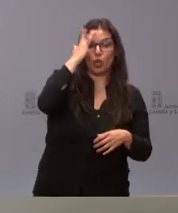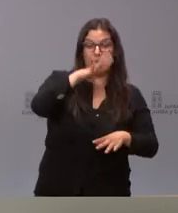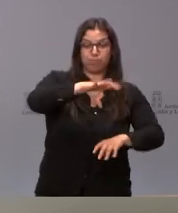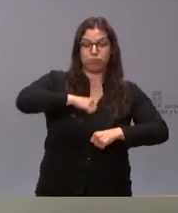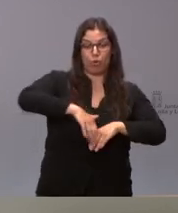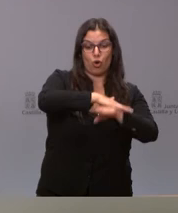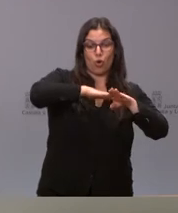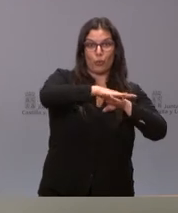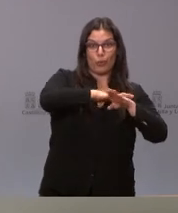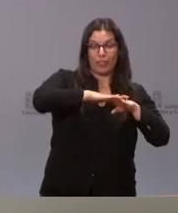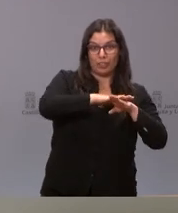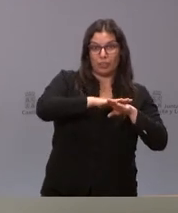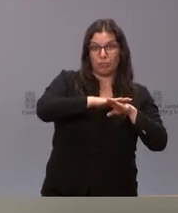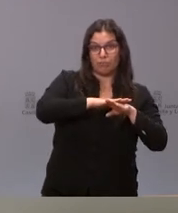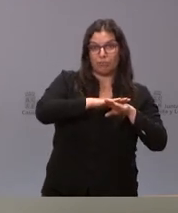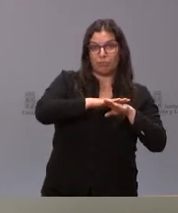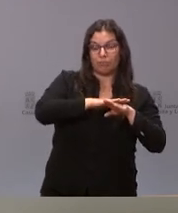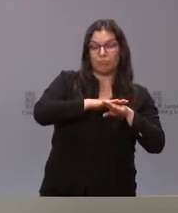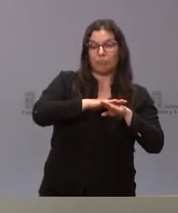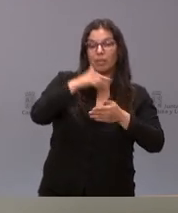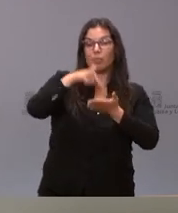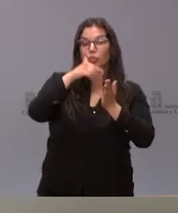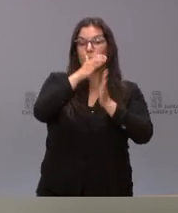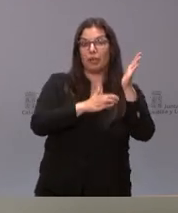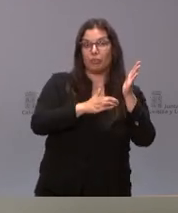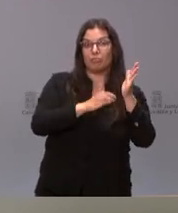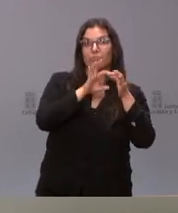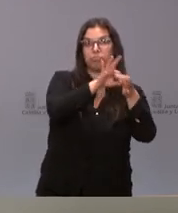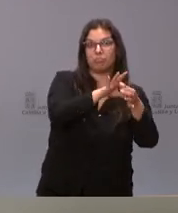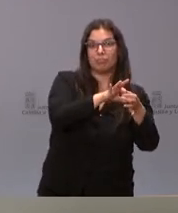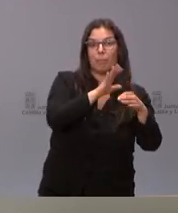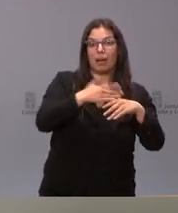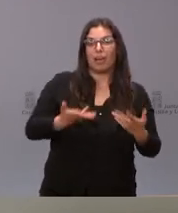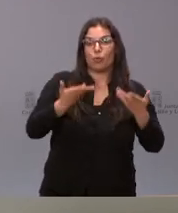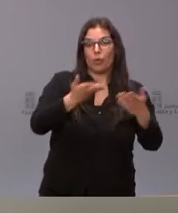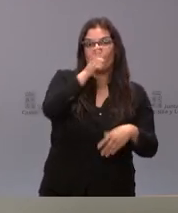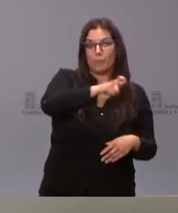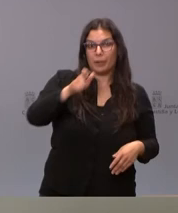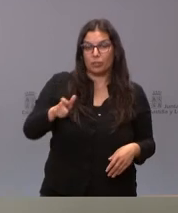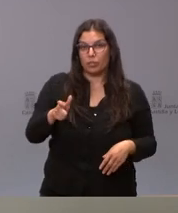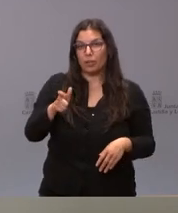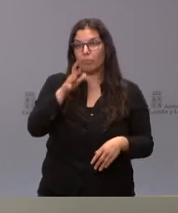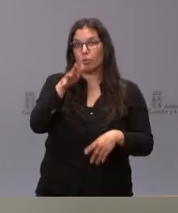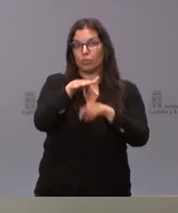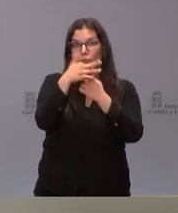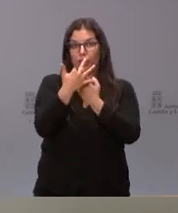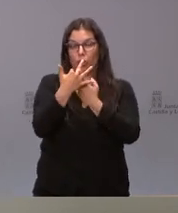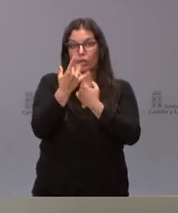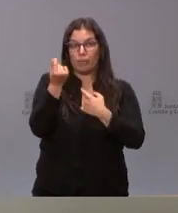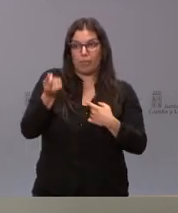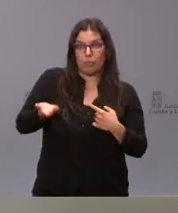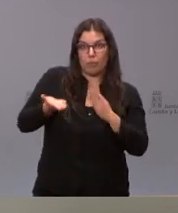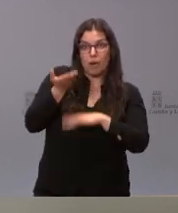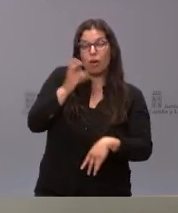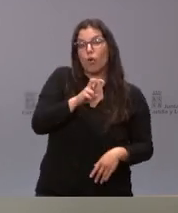aquellas comunidades autónomas que deciden bajar impuestos y ayudar a las personas en una situación de alta deflación o aquellas otras